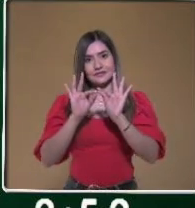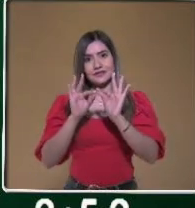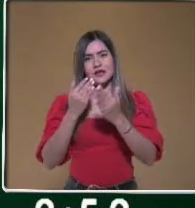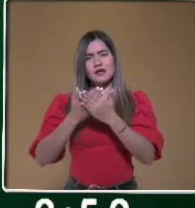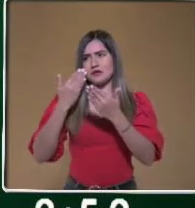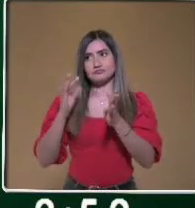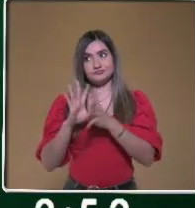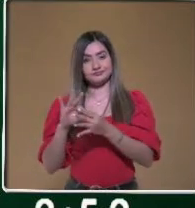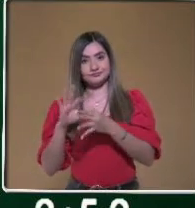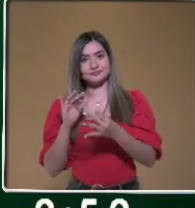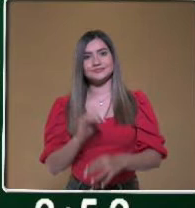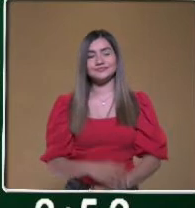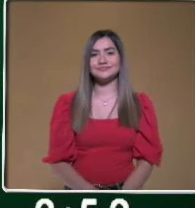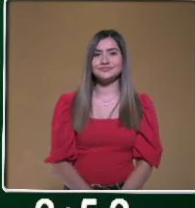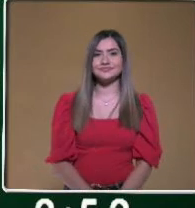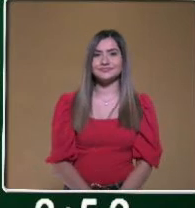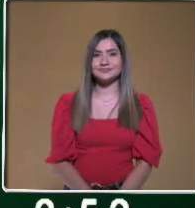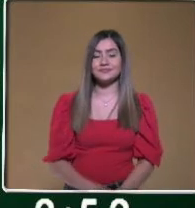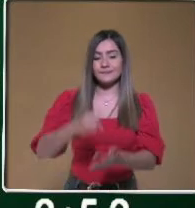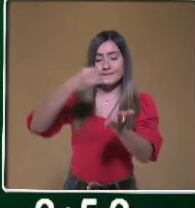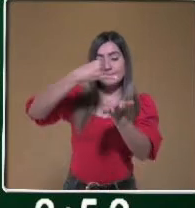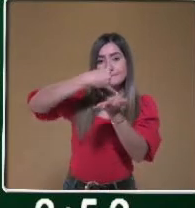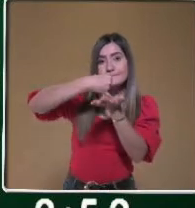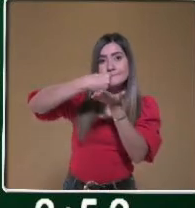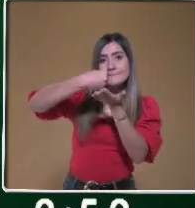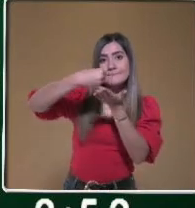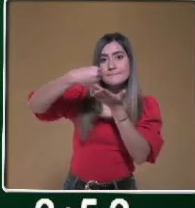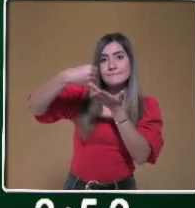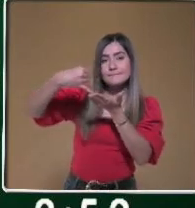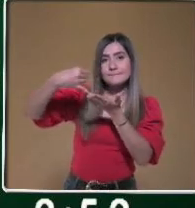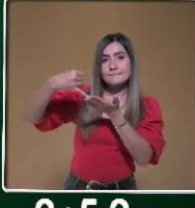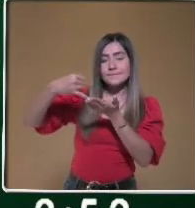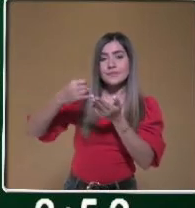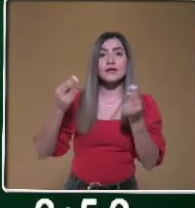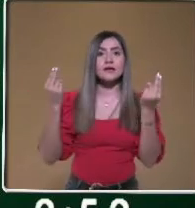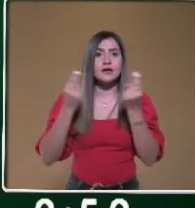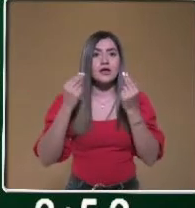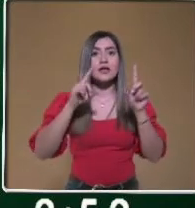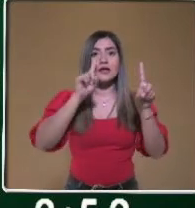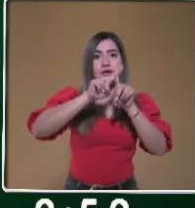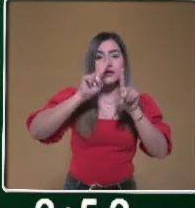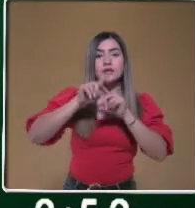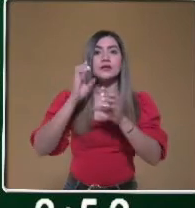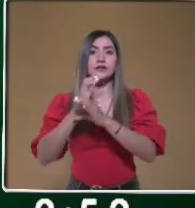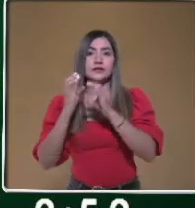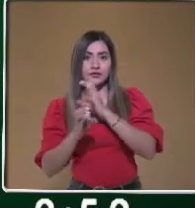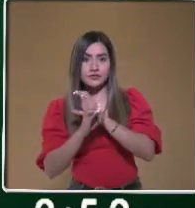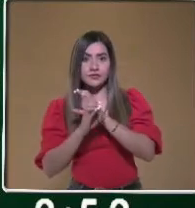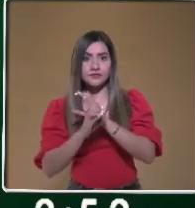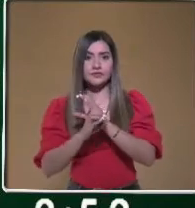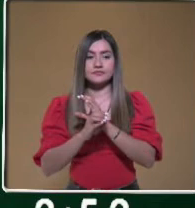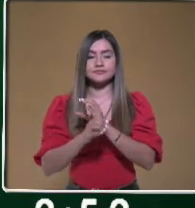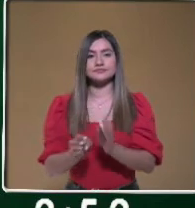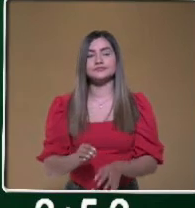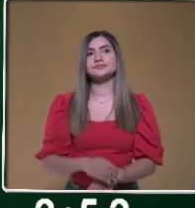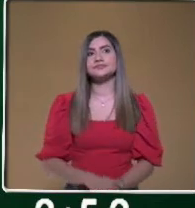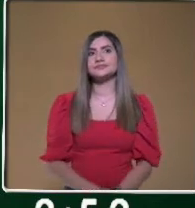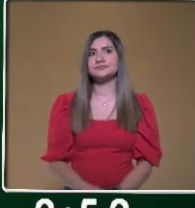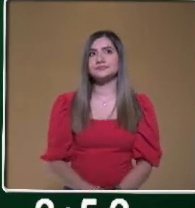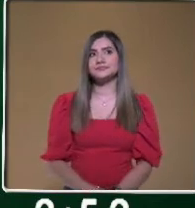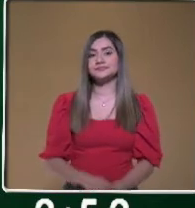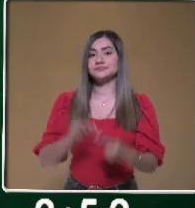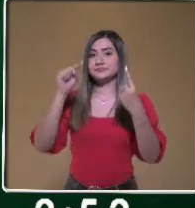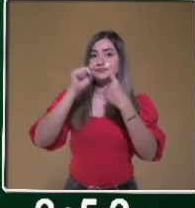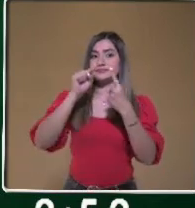mencionado es que la agricultura va a depender de varios factores para que ella se dé. Uno de ellos es